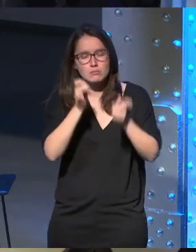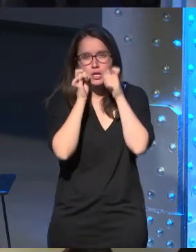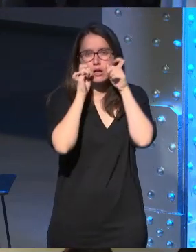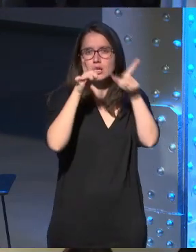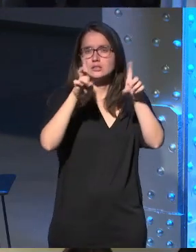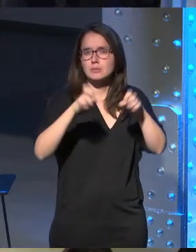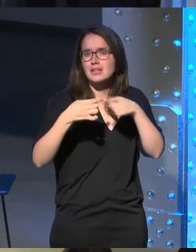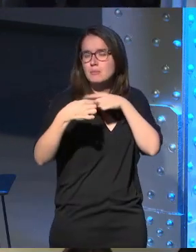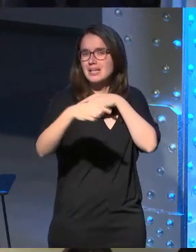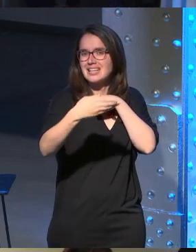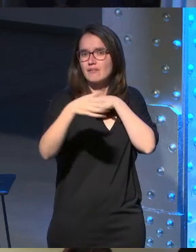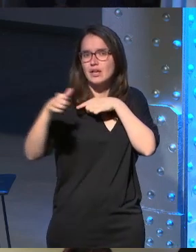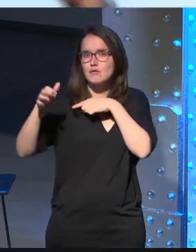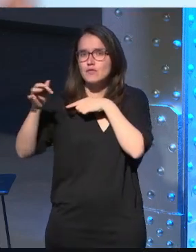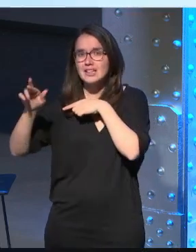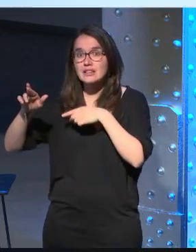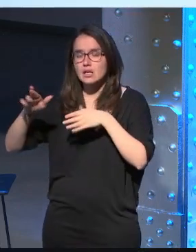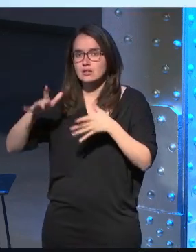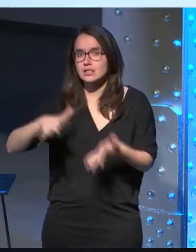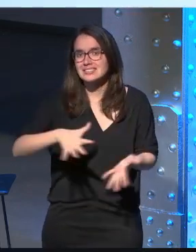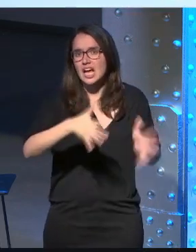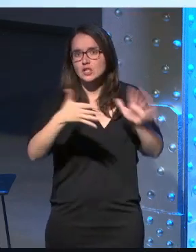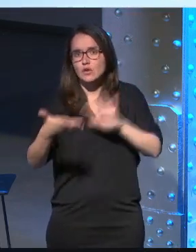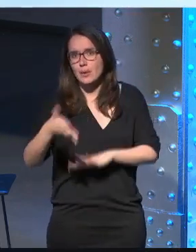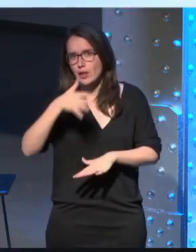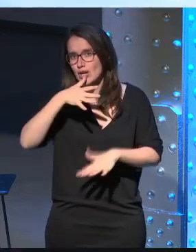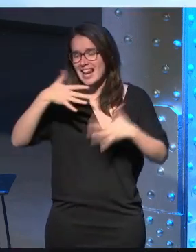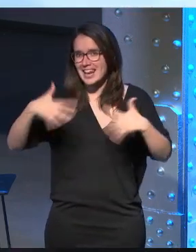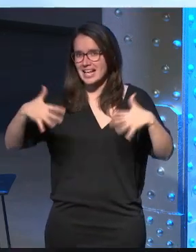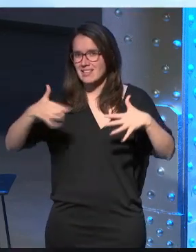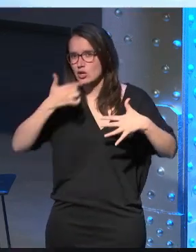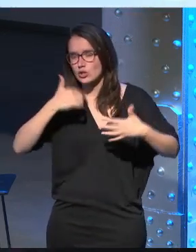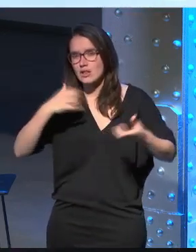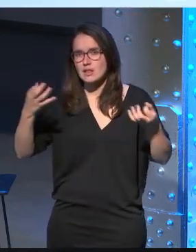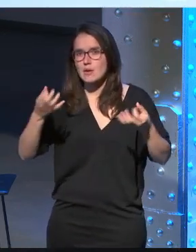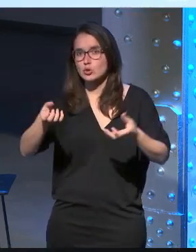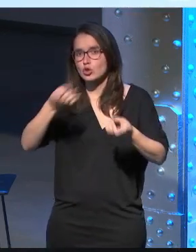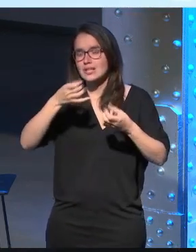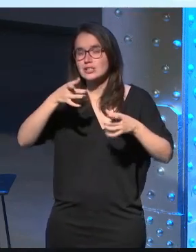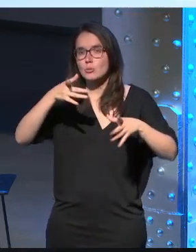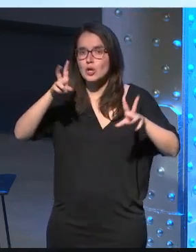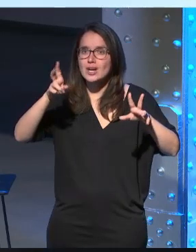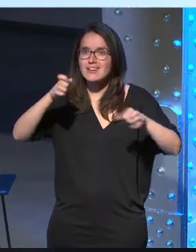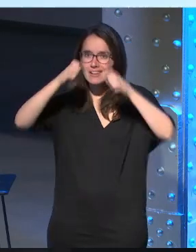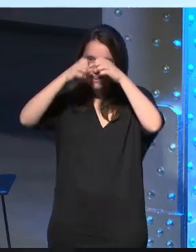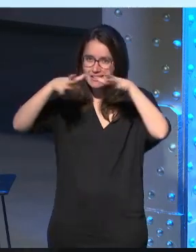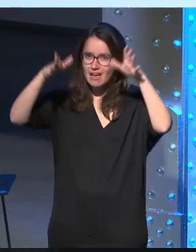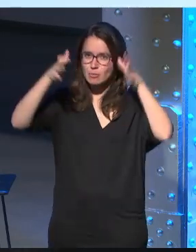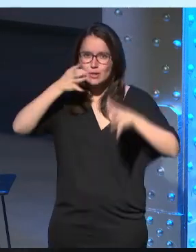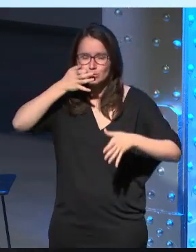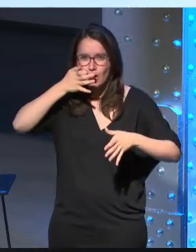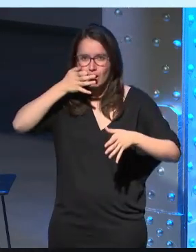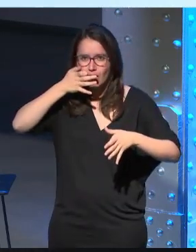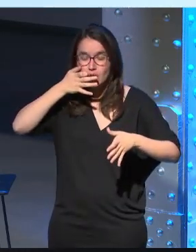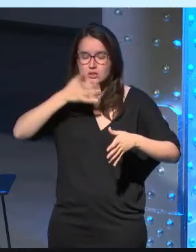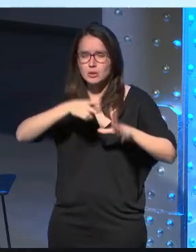esto del mensaje de Bifiter que era la transformación líquida y nos viene Pernod y nos dice tenemos que contar esto en realidad virtual ¿por qué no venís y grabáis un vídeo? y era como